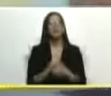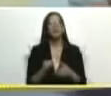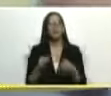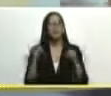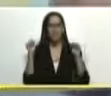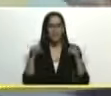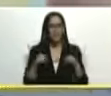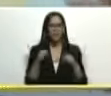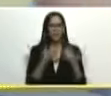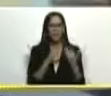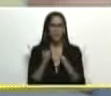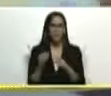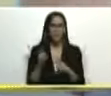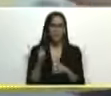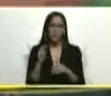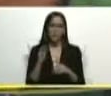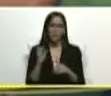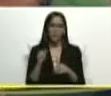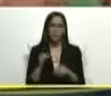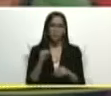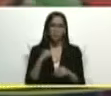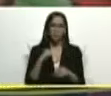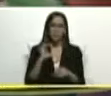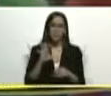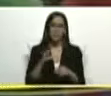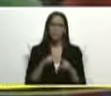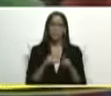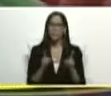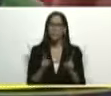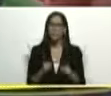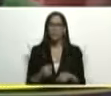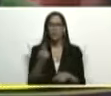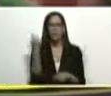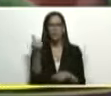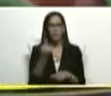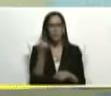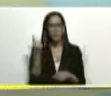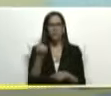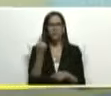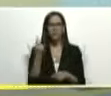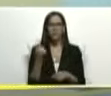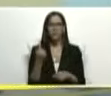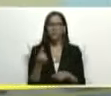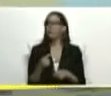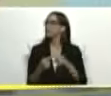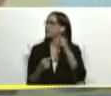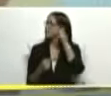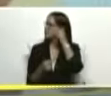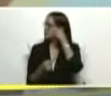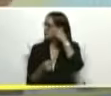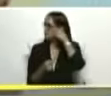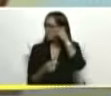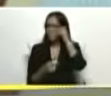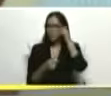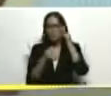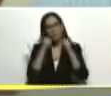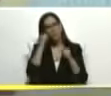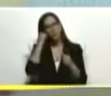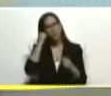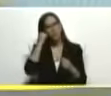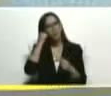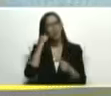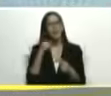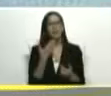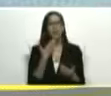comunidad que Turmerito son cinco pero Turmerito es una sola una sola una sola comunidad y le damos la